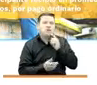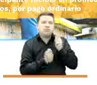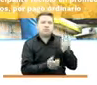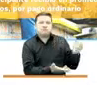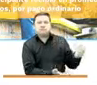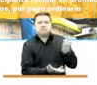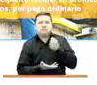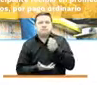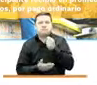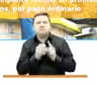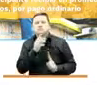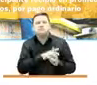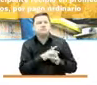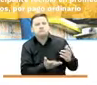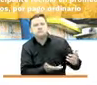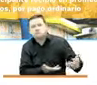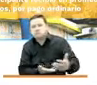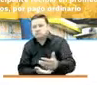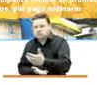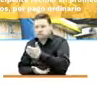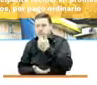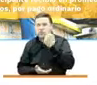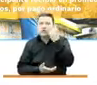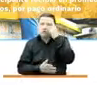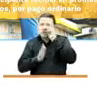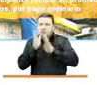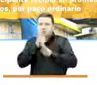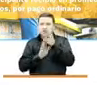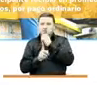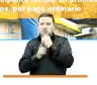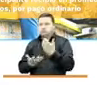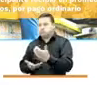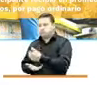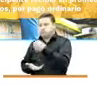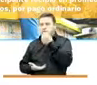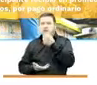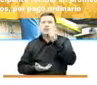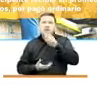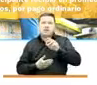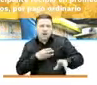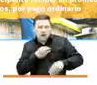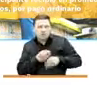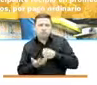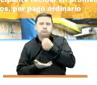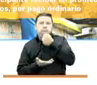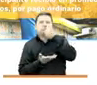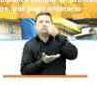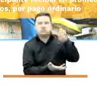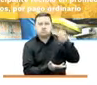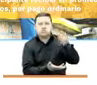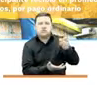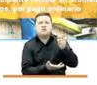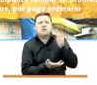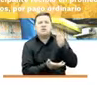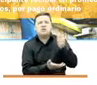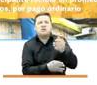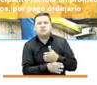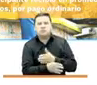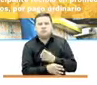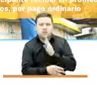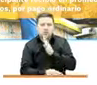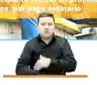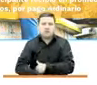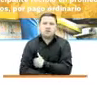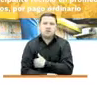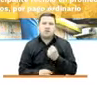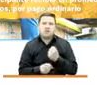originalmente solo a Prosperidad Social. Debemos sumarlo entonces también a lo entregado previamente por el Ministerio